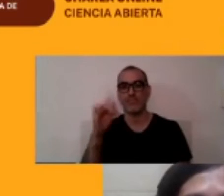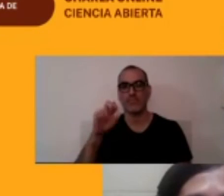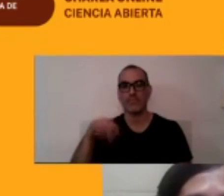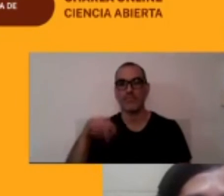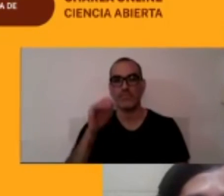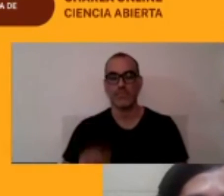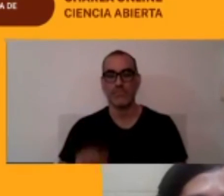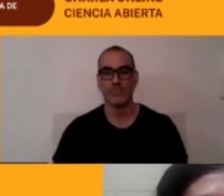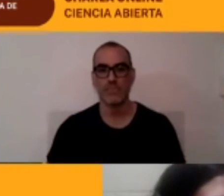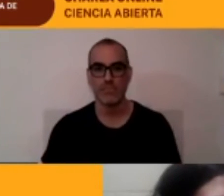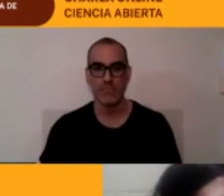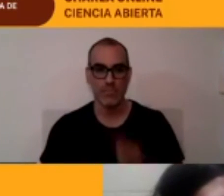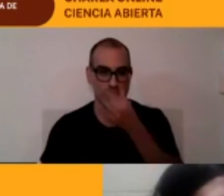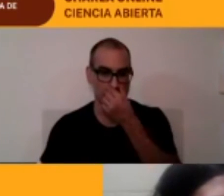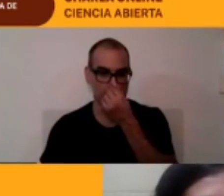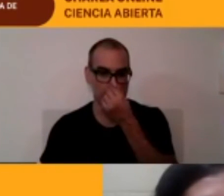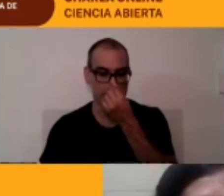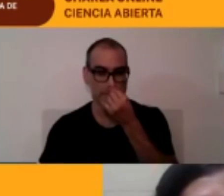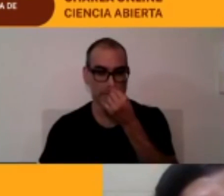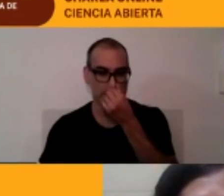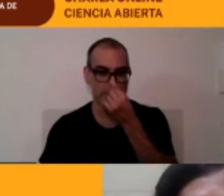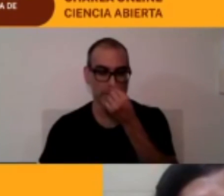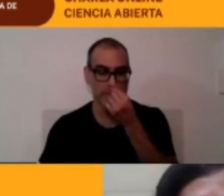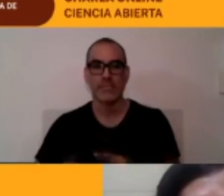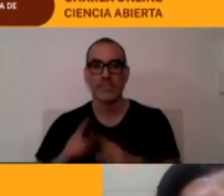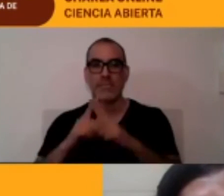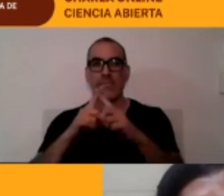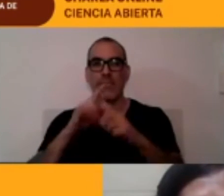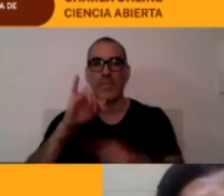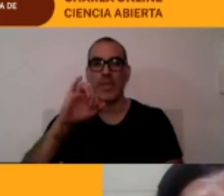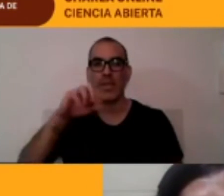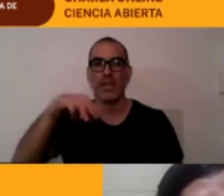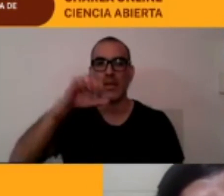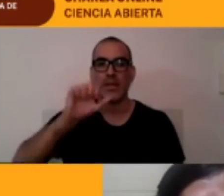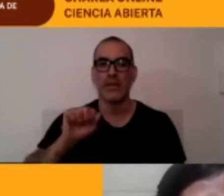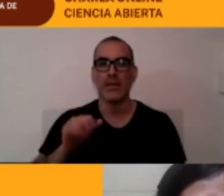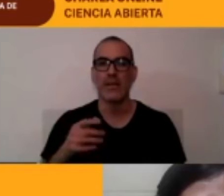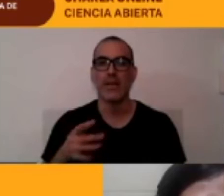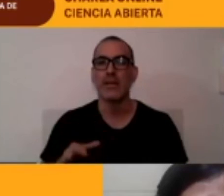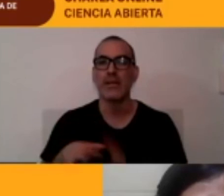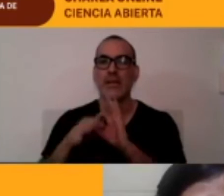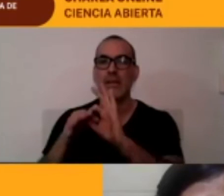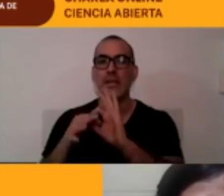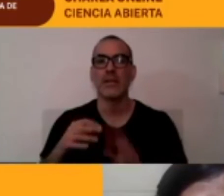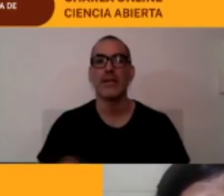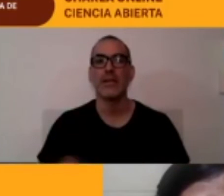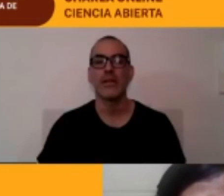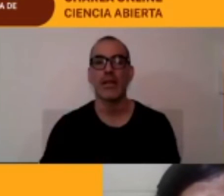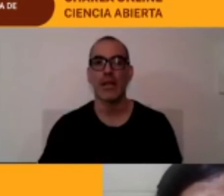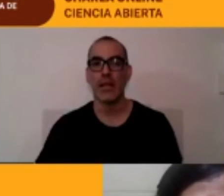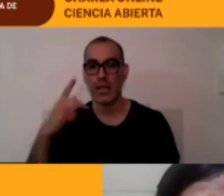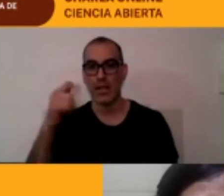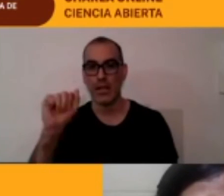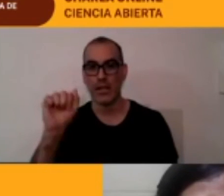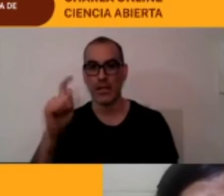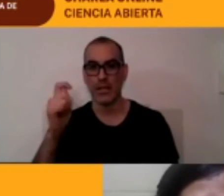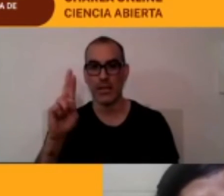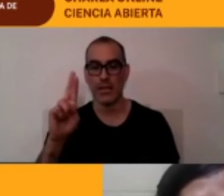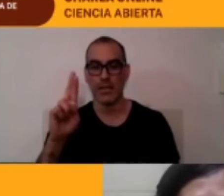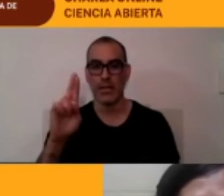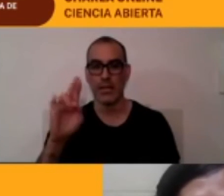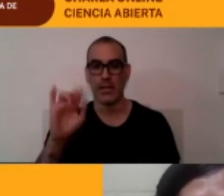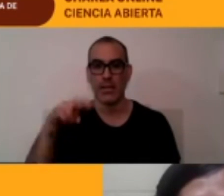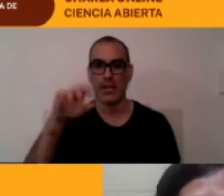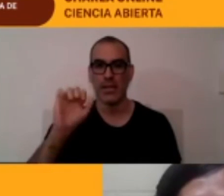G.J. Jimepau dice gracias Catherine Avalos Muñoz pregunta una consulta ¿qué idioma hablan los changos?